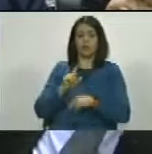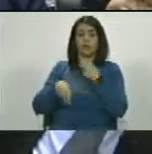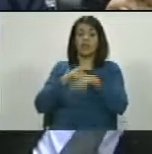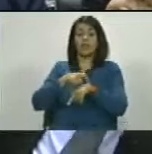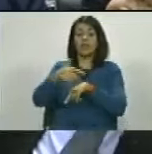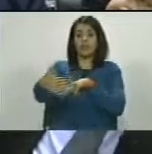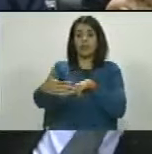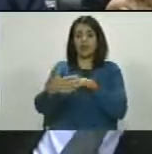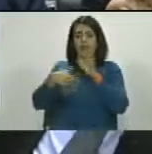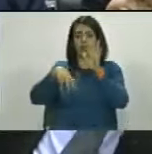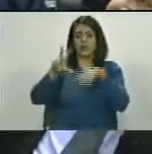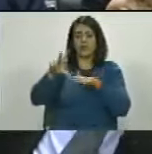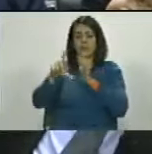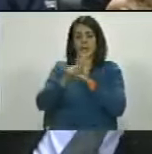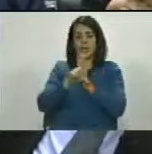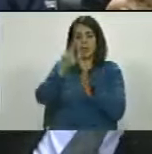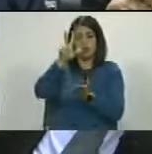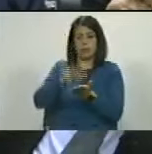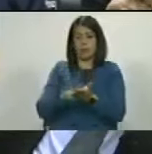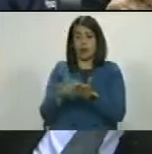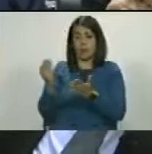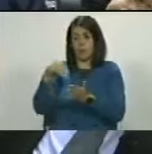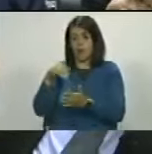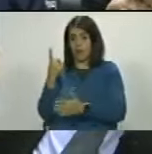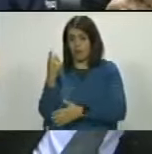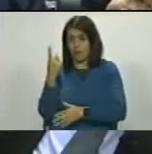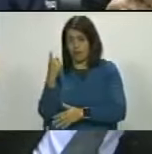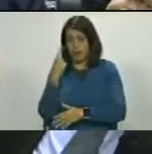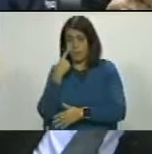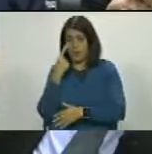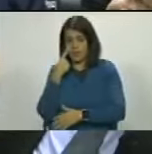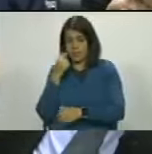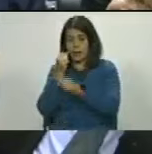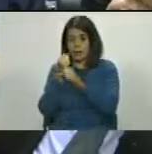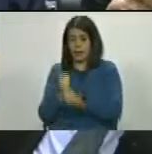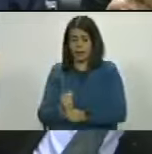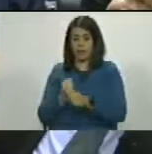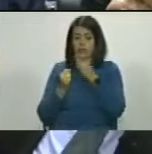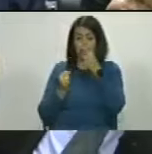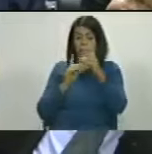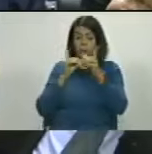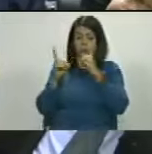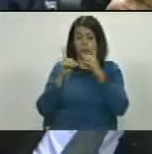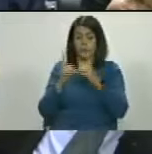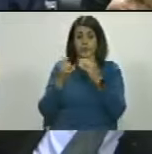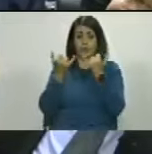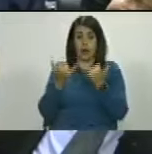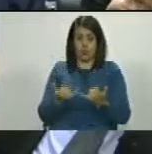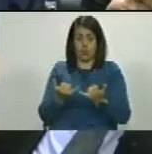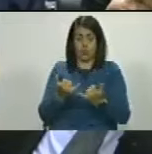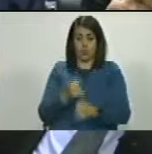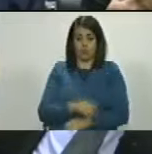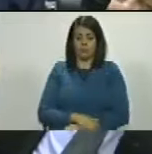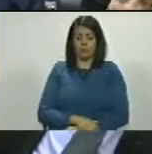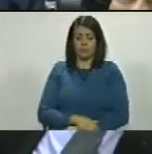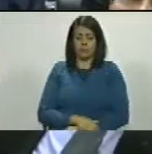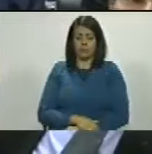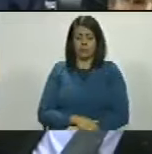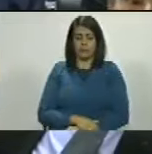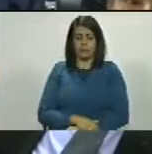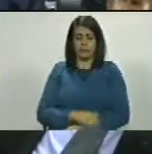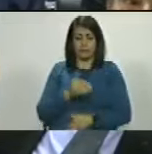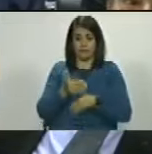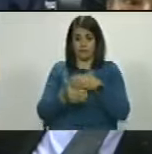de un periodo con 13 leyes aprobadas y unas cuantas que quedaron esperando por la segunda discusión. Ahora, a través